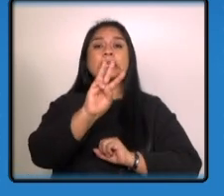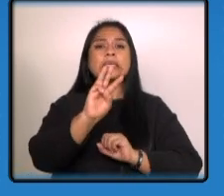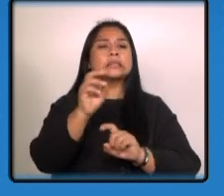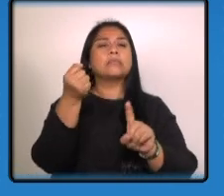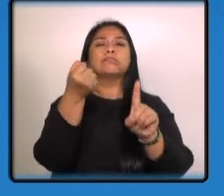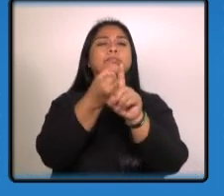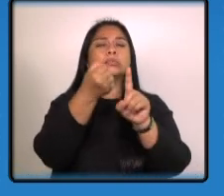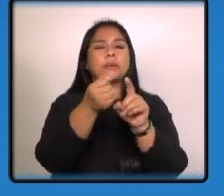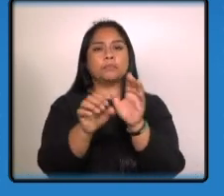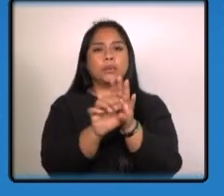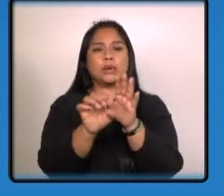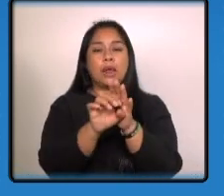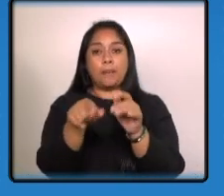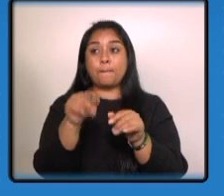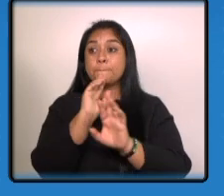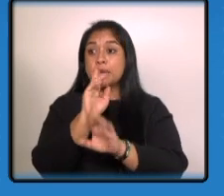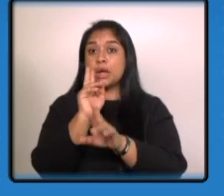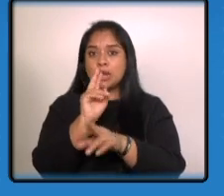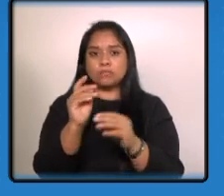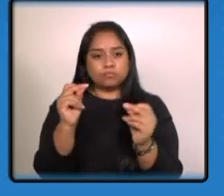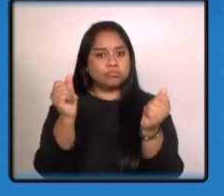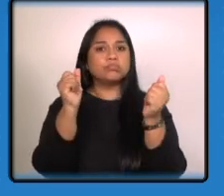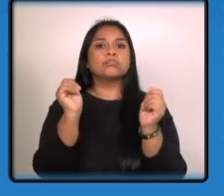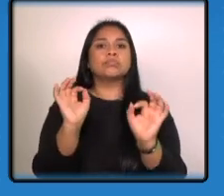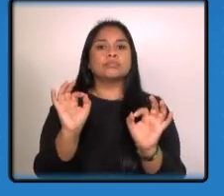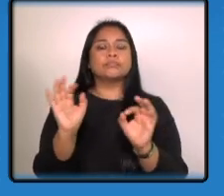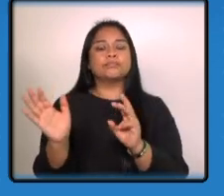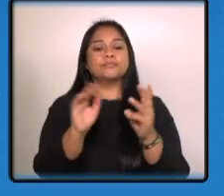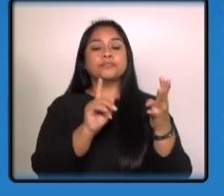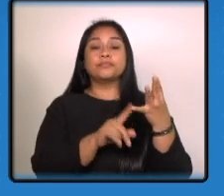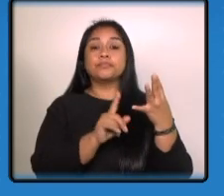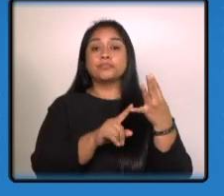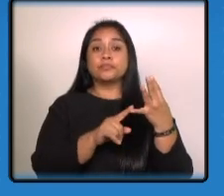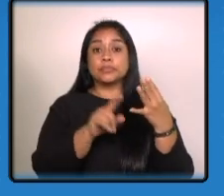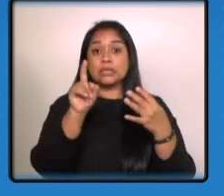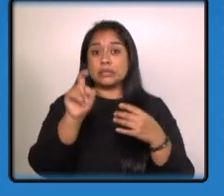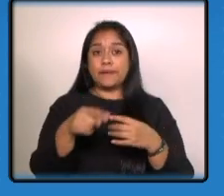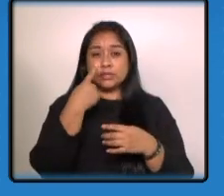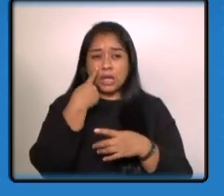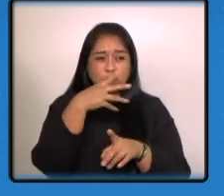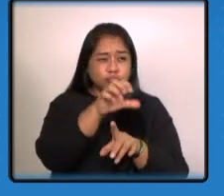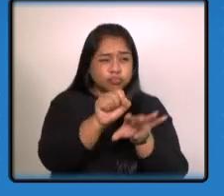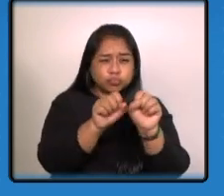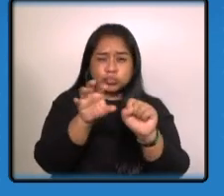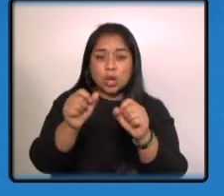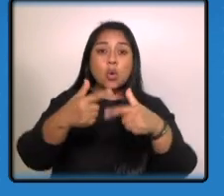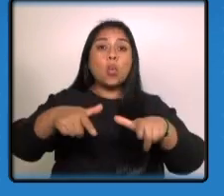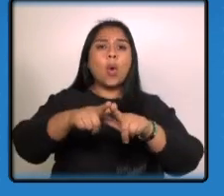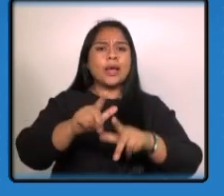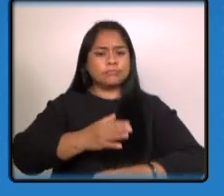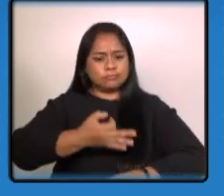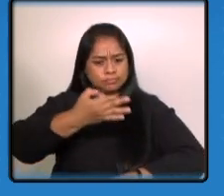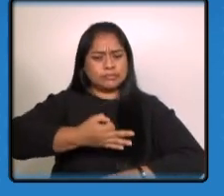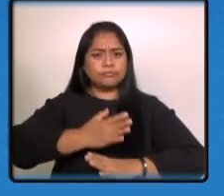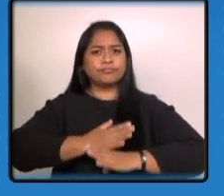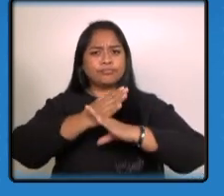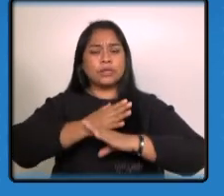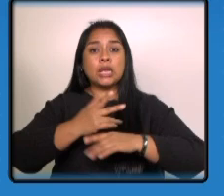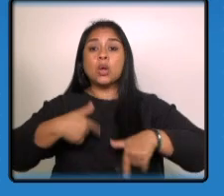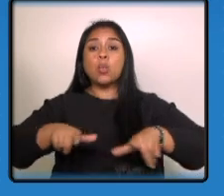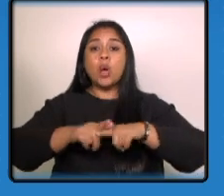sean los mejores para poder responder eficazmente 4 debes identificar los lugares seguros y rutas de evacuación